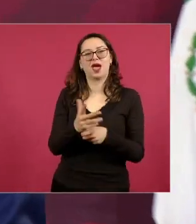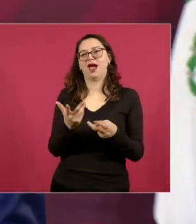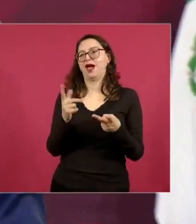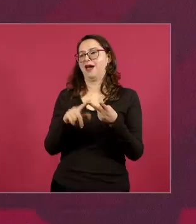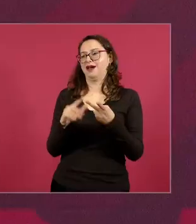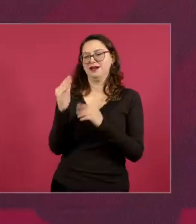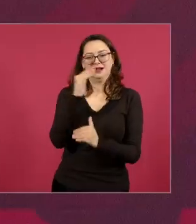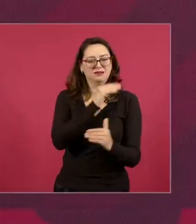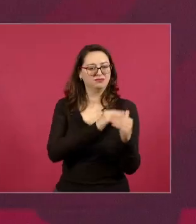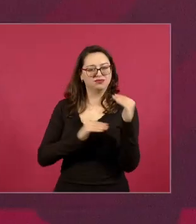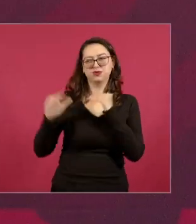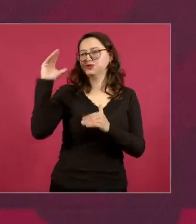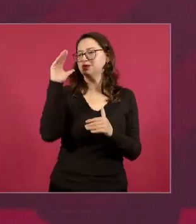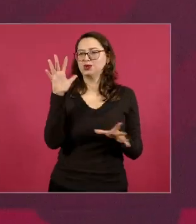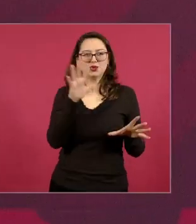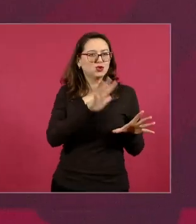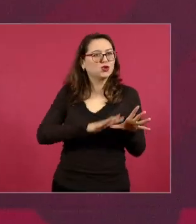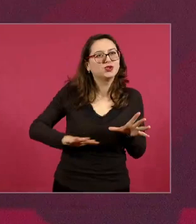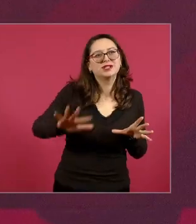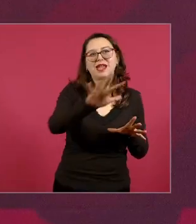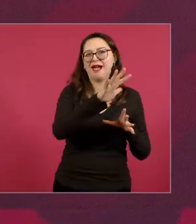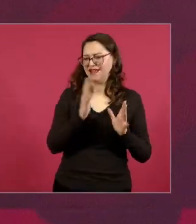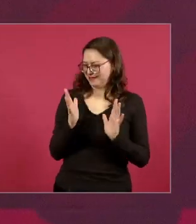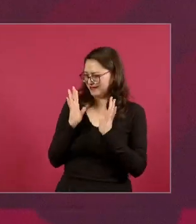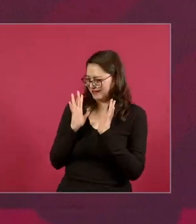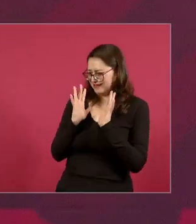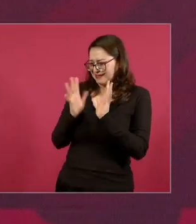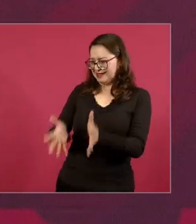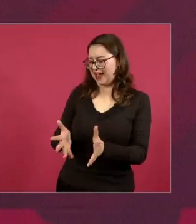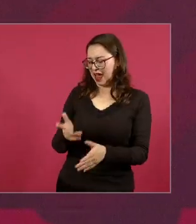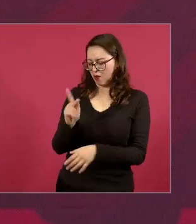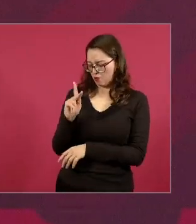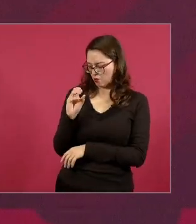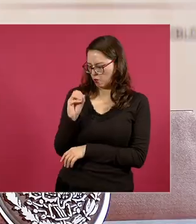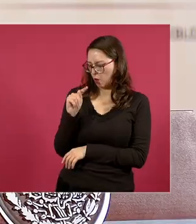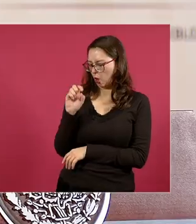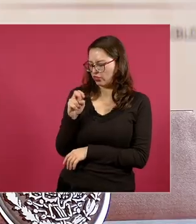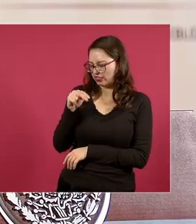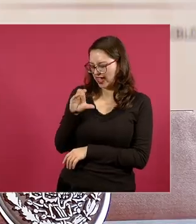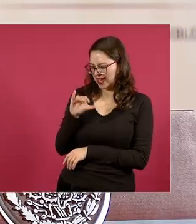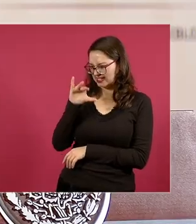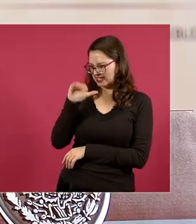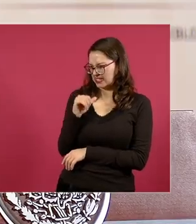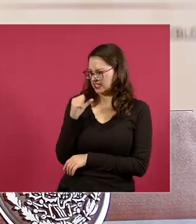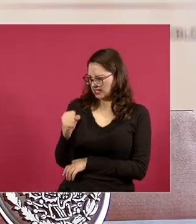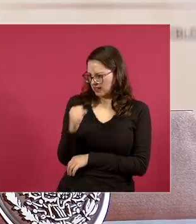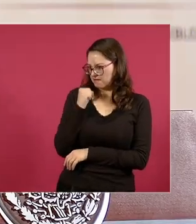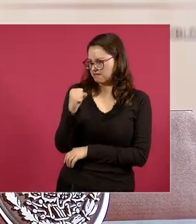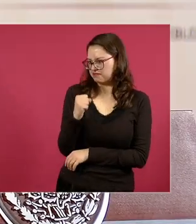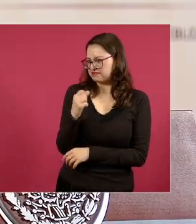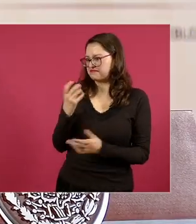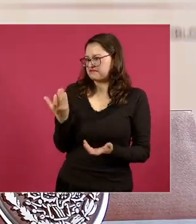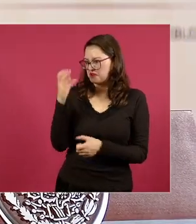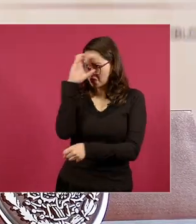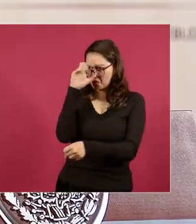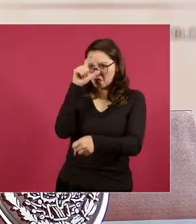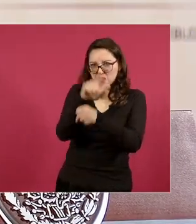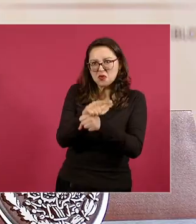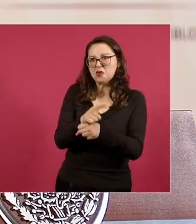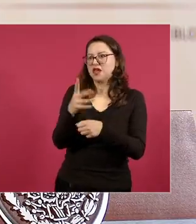nomás les voy a dar un ejemplo si no somos potencia en lo cultural en lo social